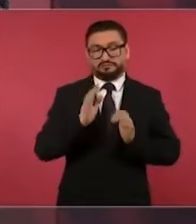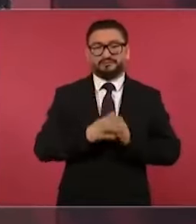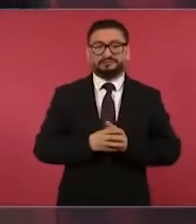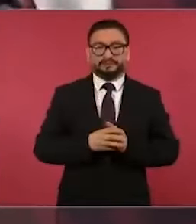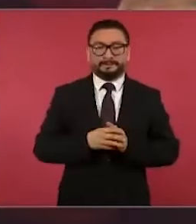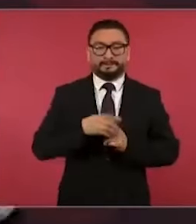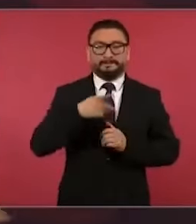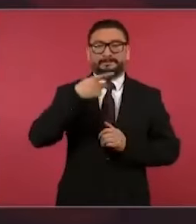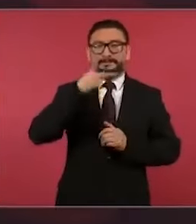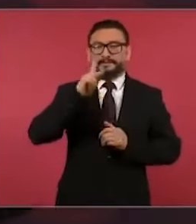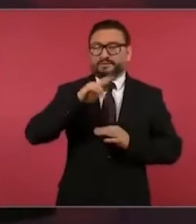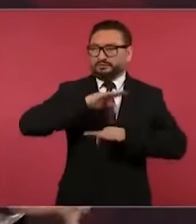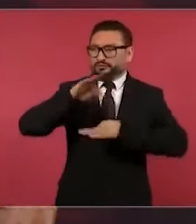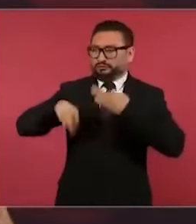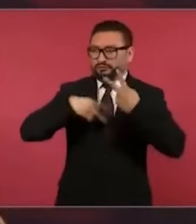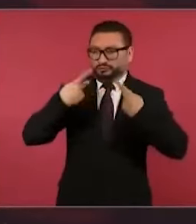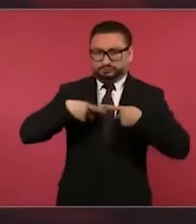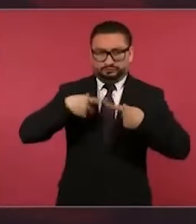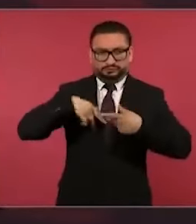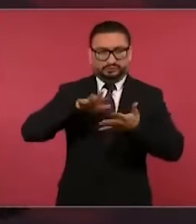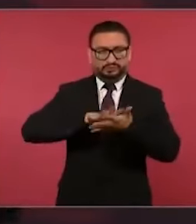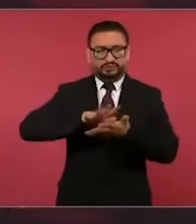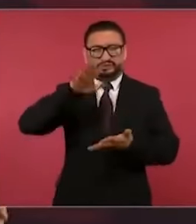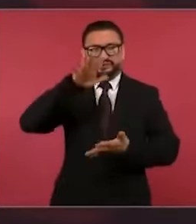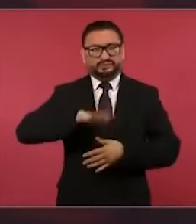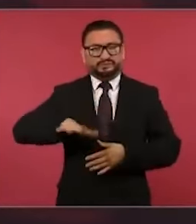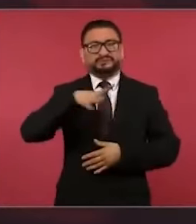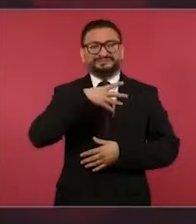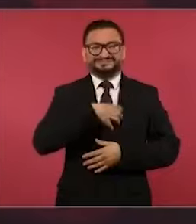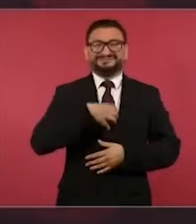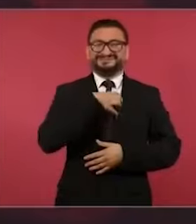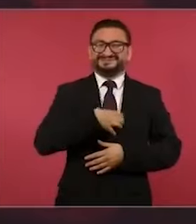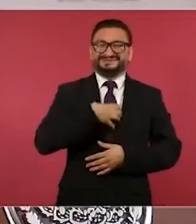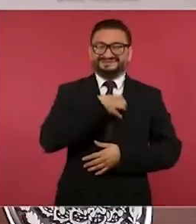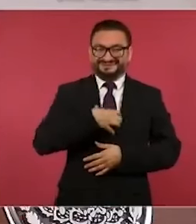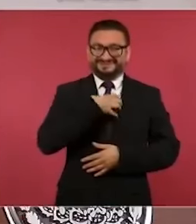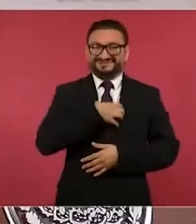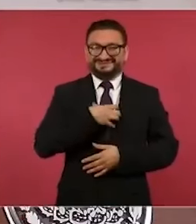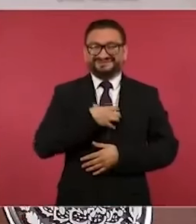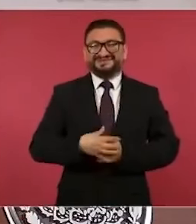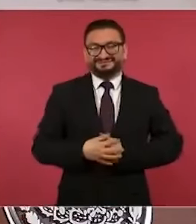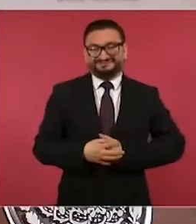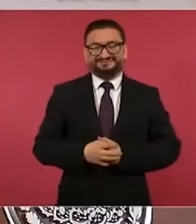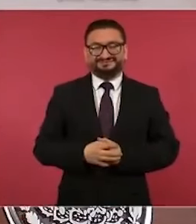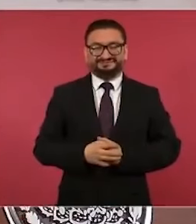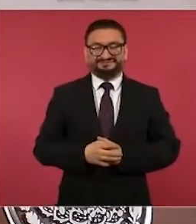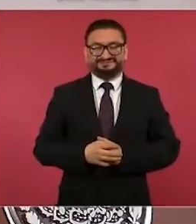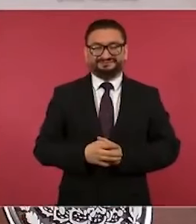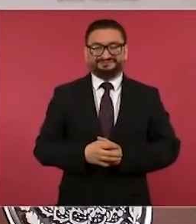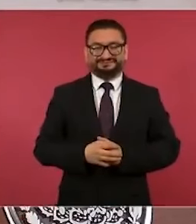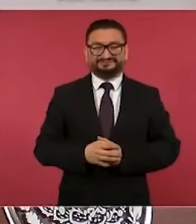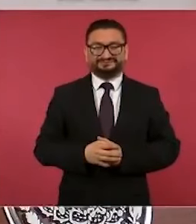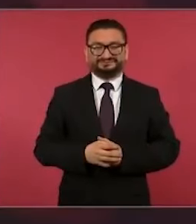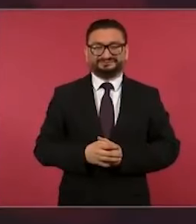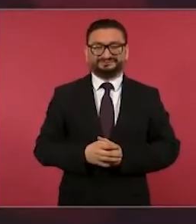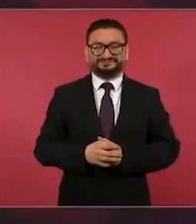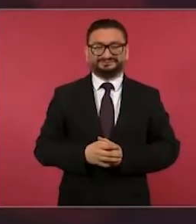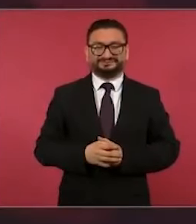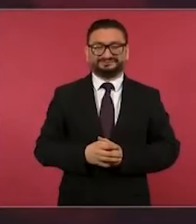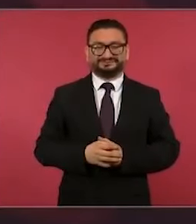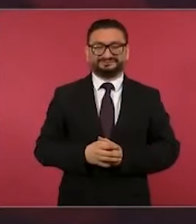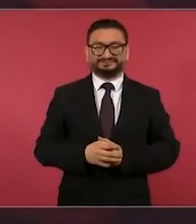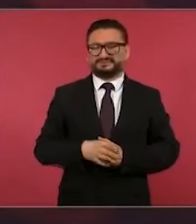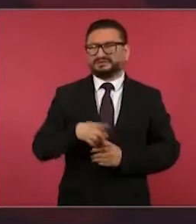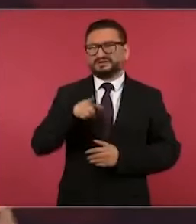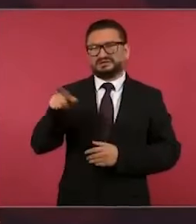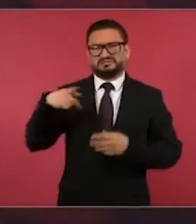Pero si hablamos de todo el pueblo, no, la gente está contenta, está